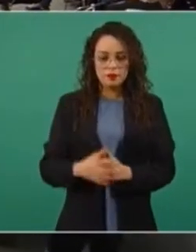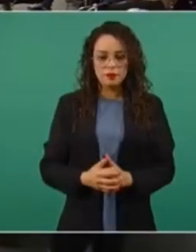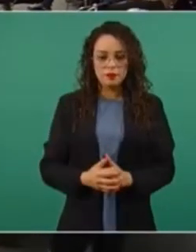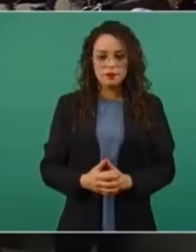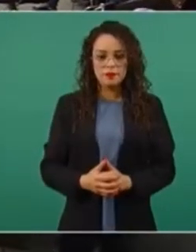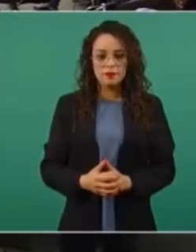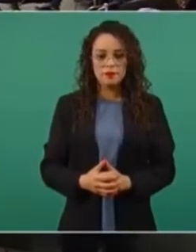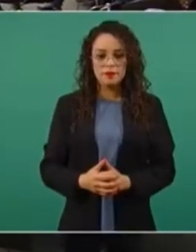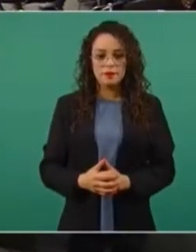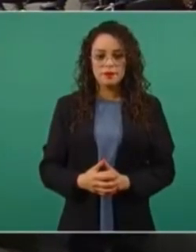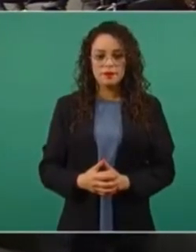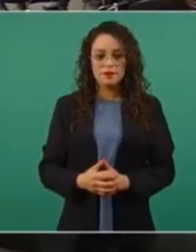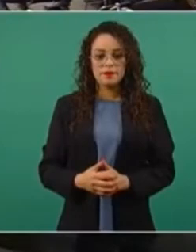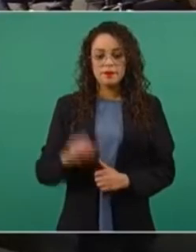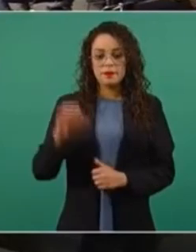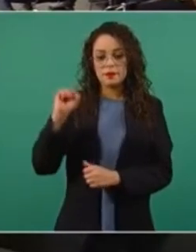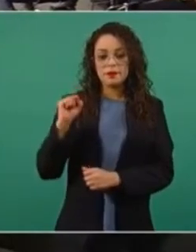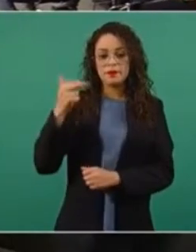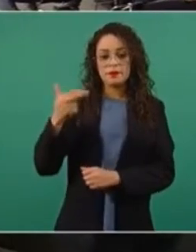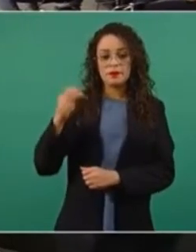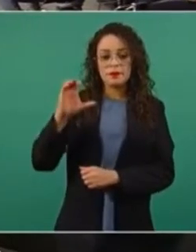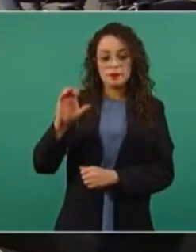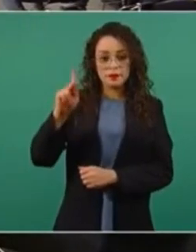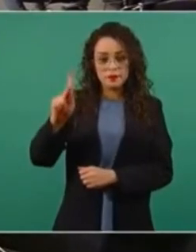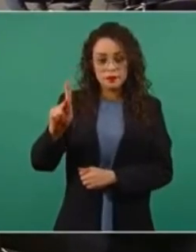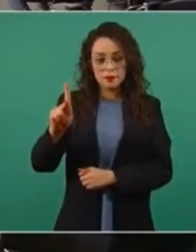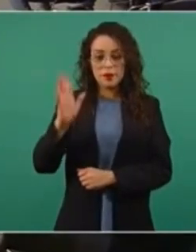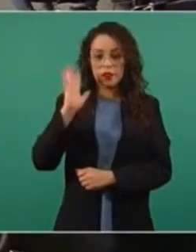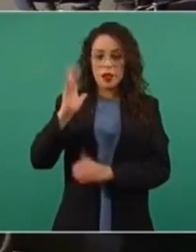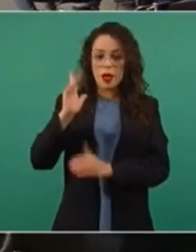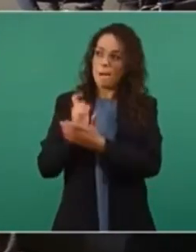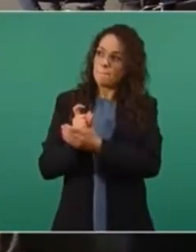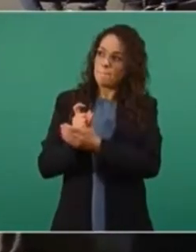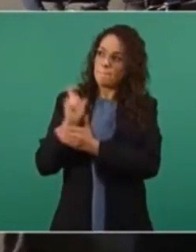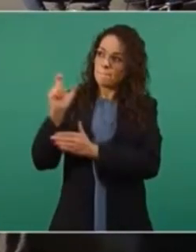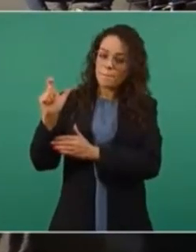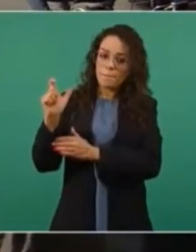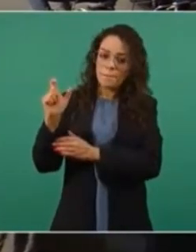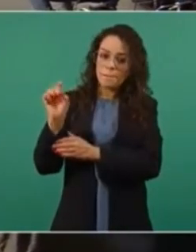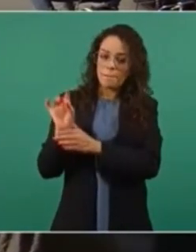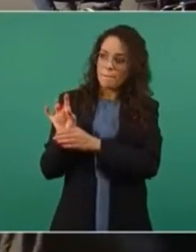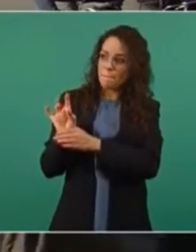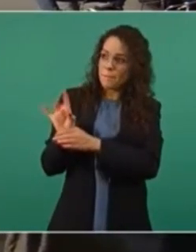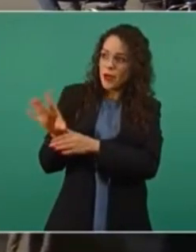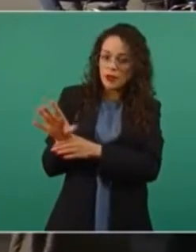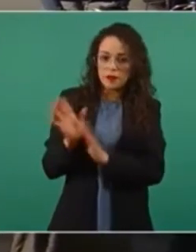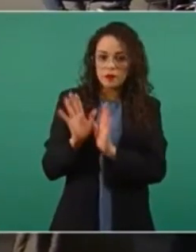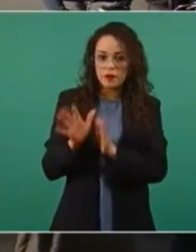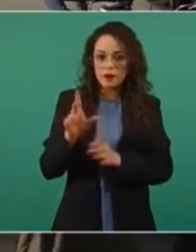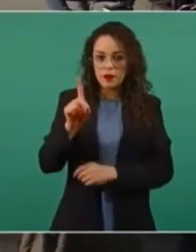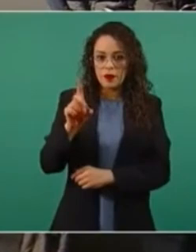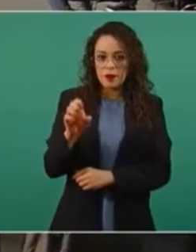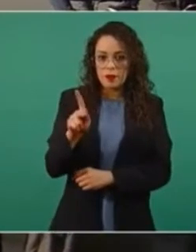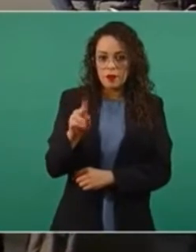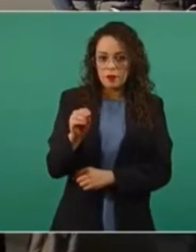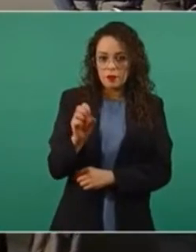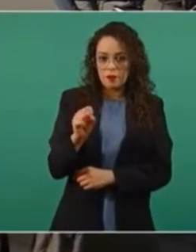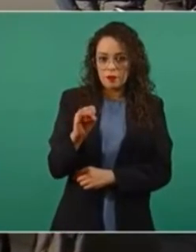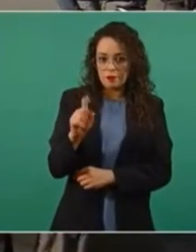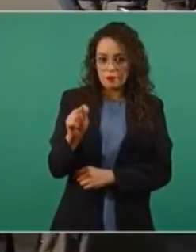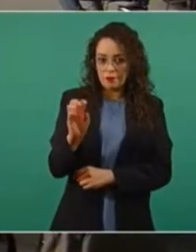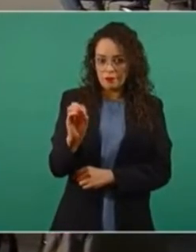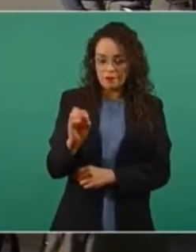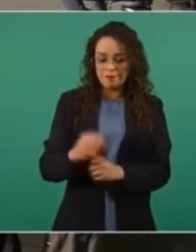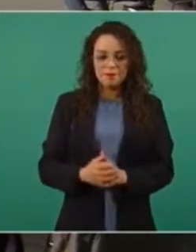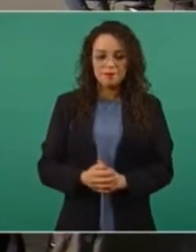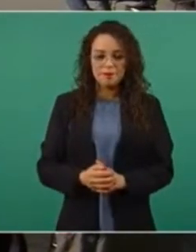La Secretaría de Hacienda le ha depositado ese dinero. Entonces, lo de